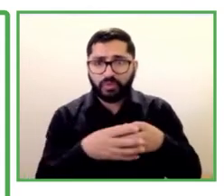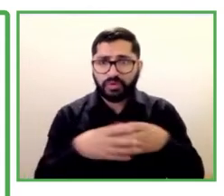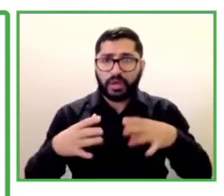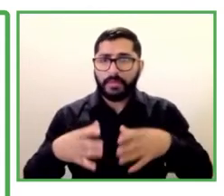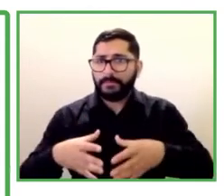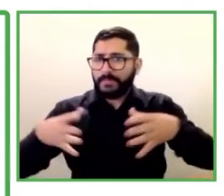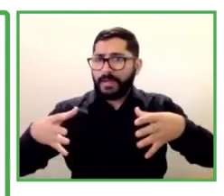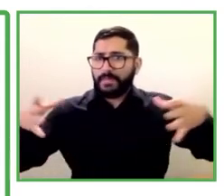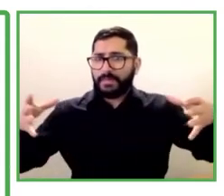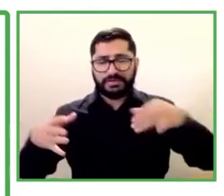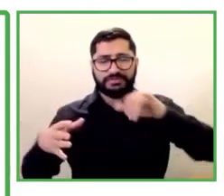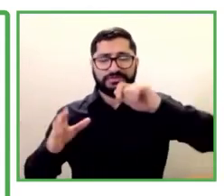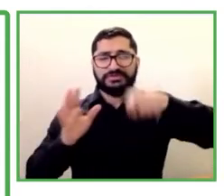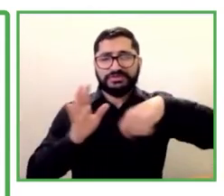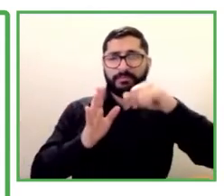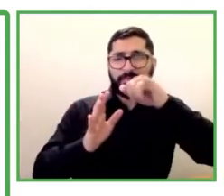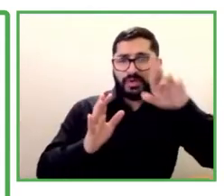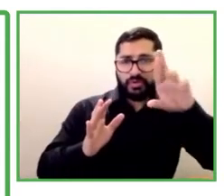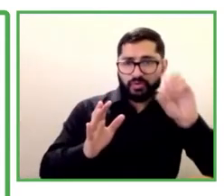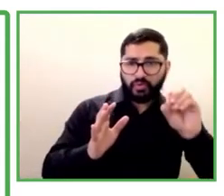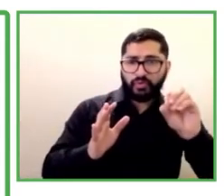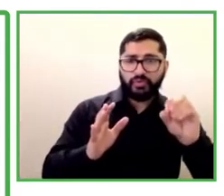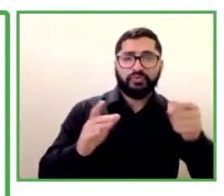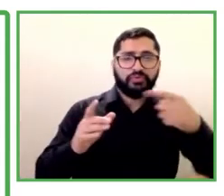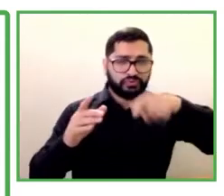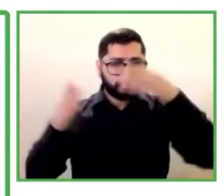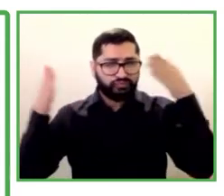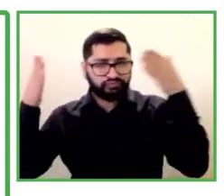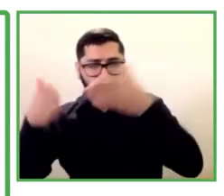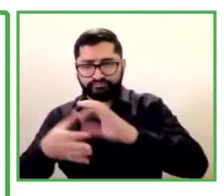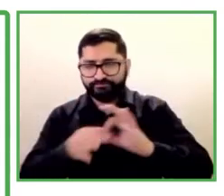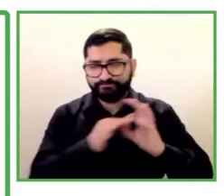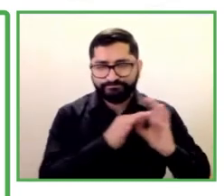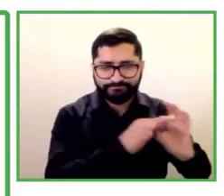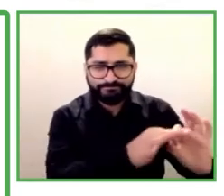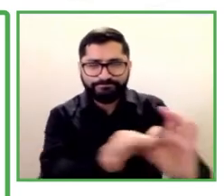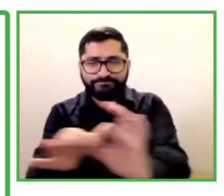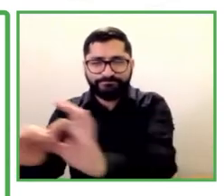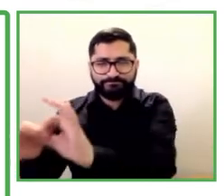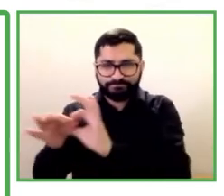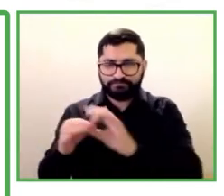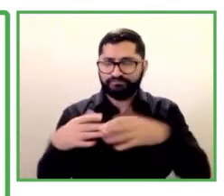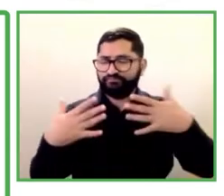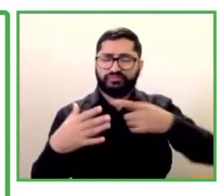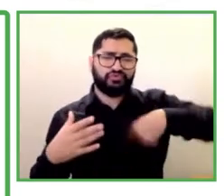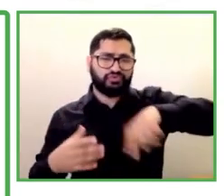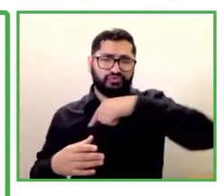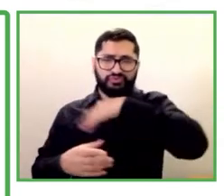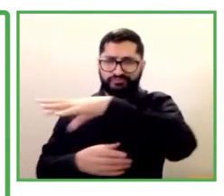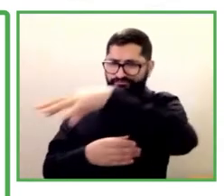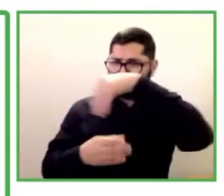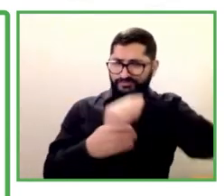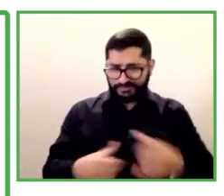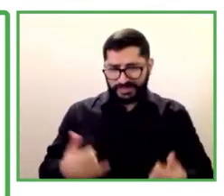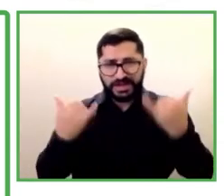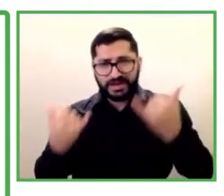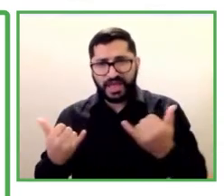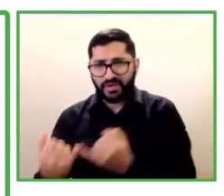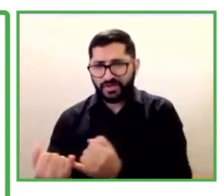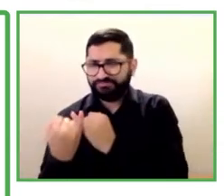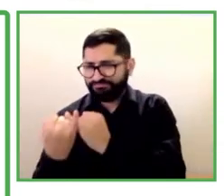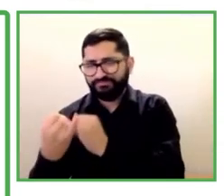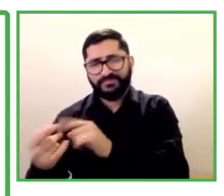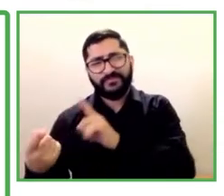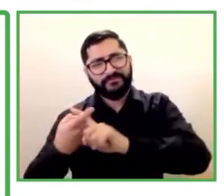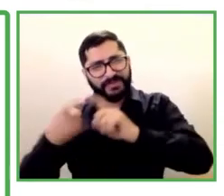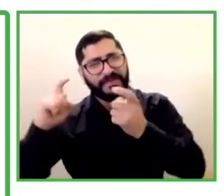todos los pares fenomenales que hemos conocido, que ahora son amigos y el resultado fenomenal que hemos tenido encontrando a